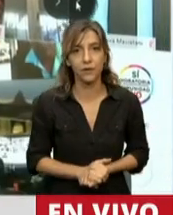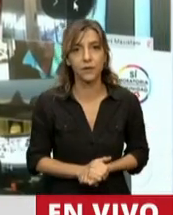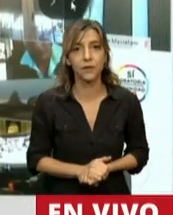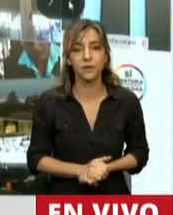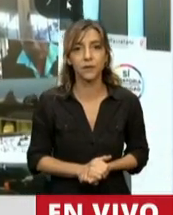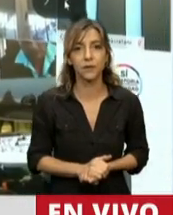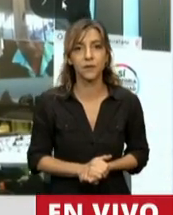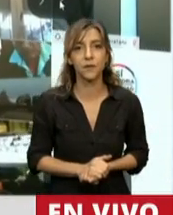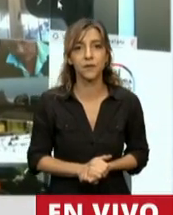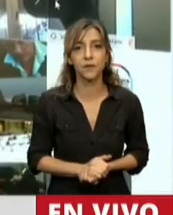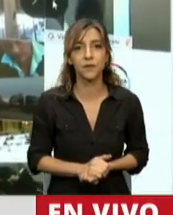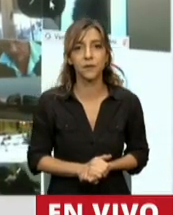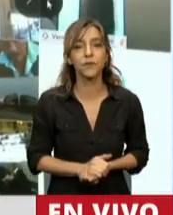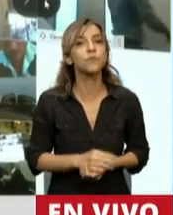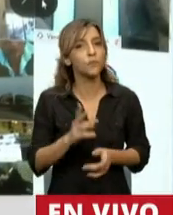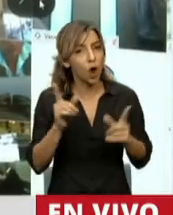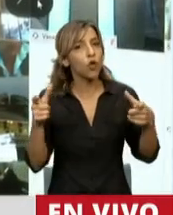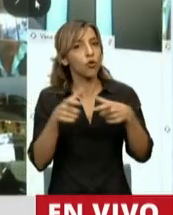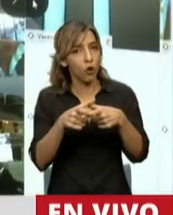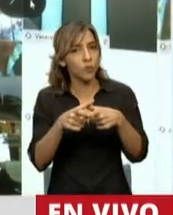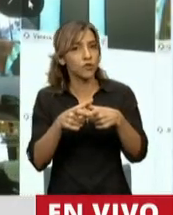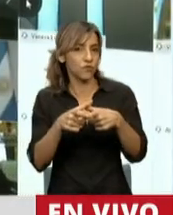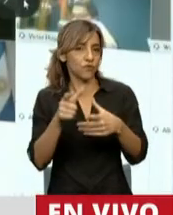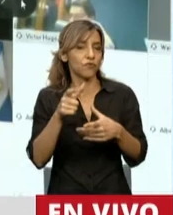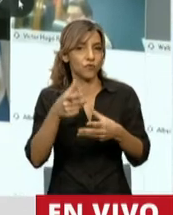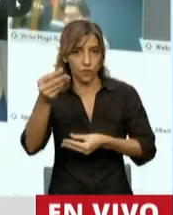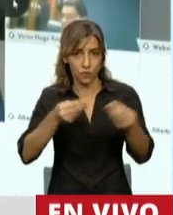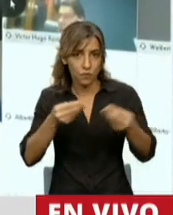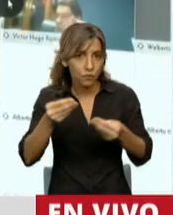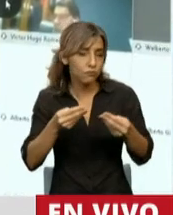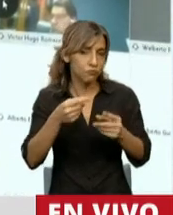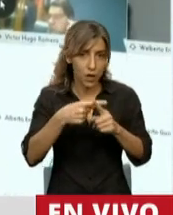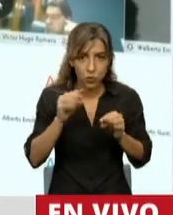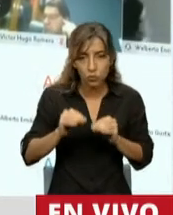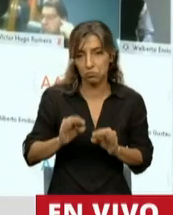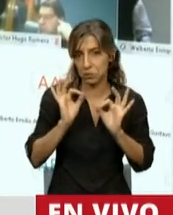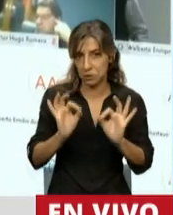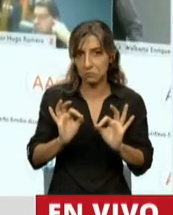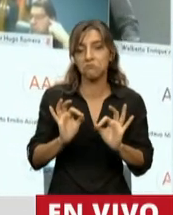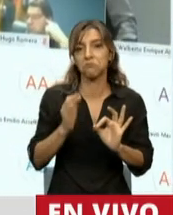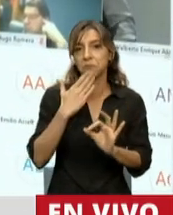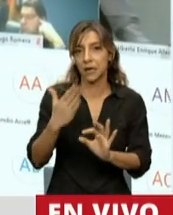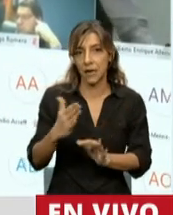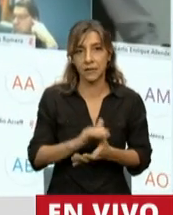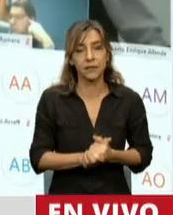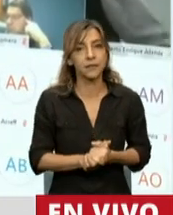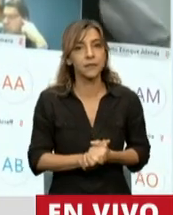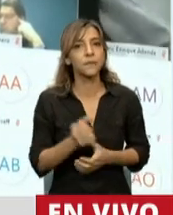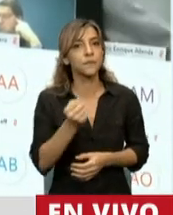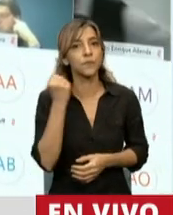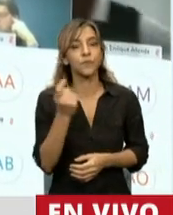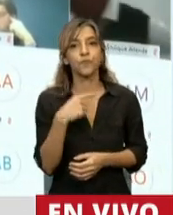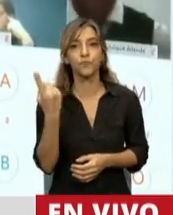la comisión de Hacienda y Presupuestos, por entender esto que veníamos solicitando todos los